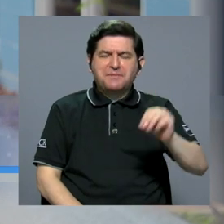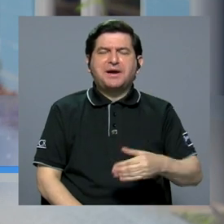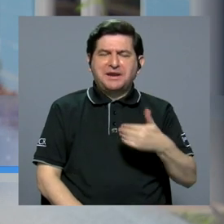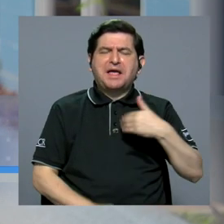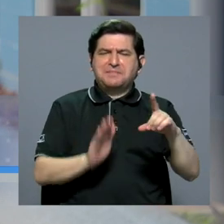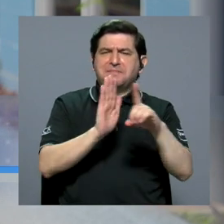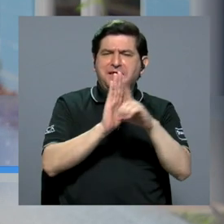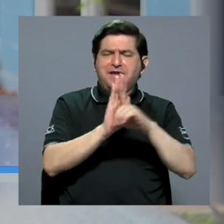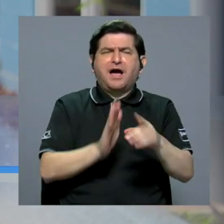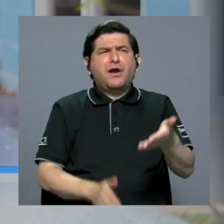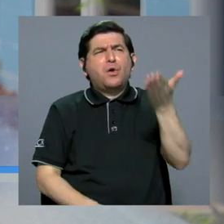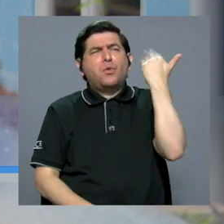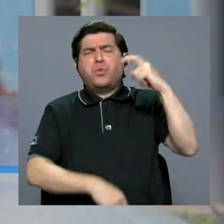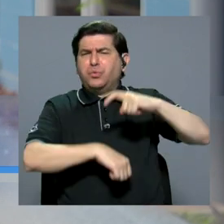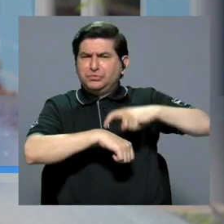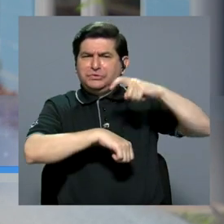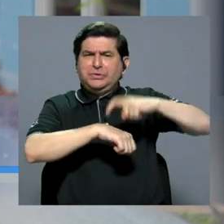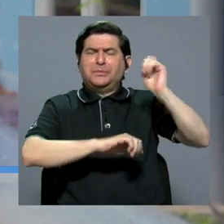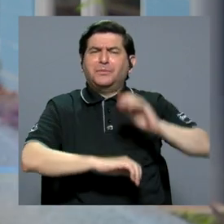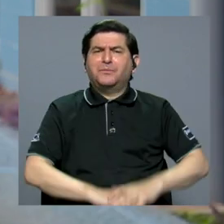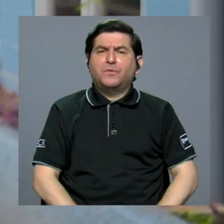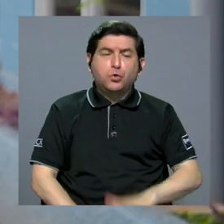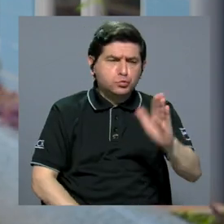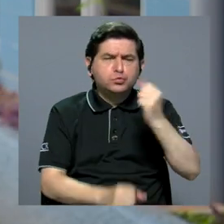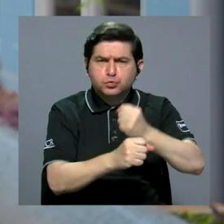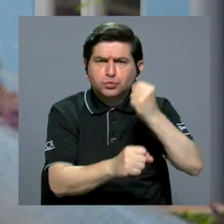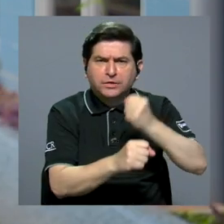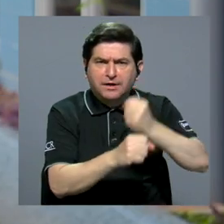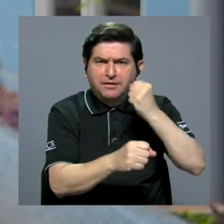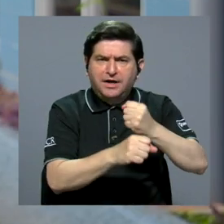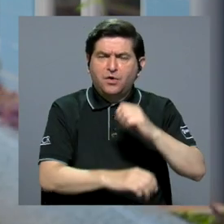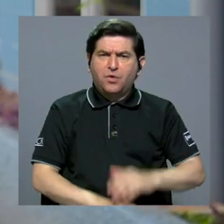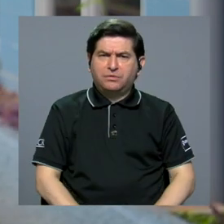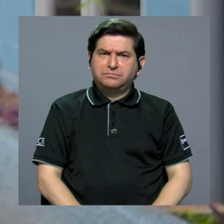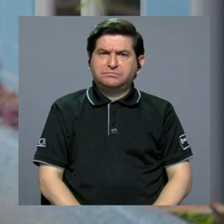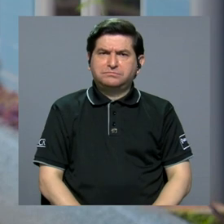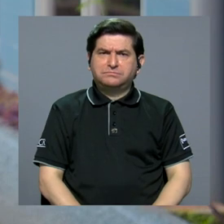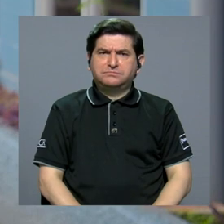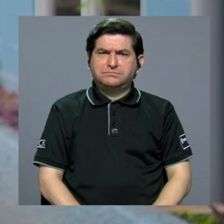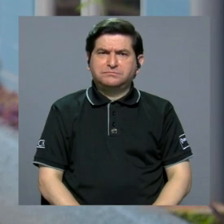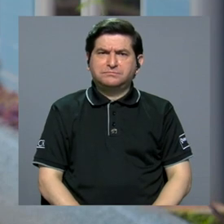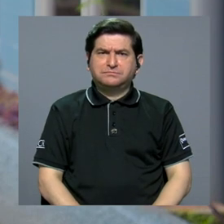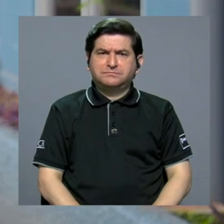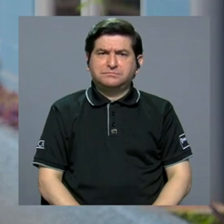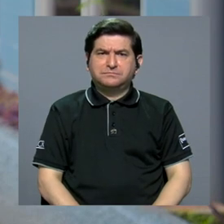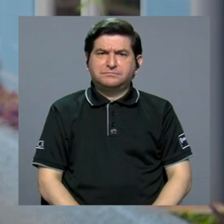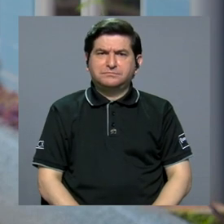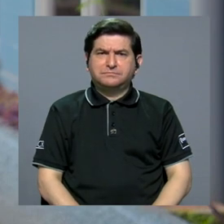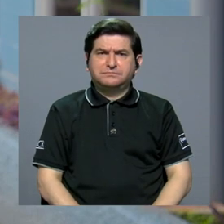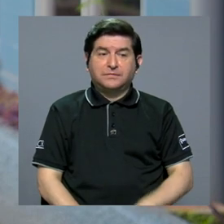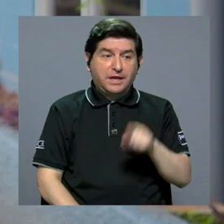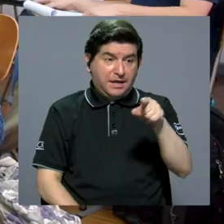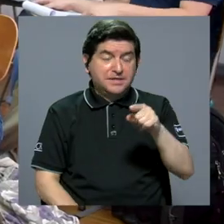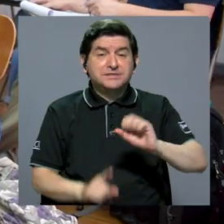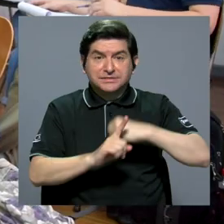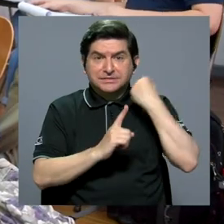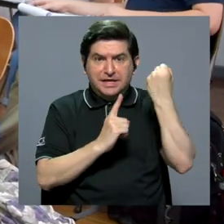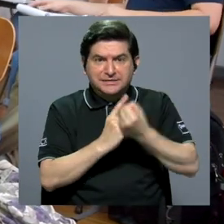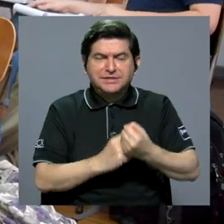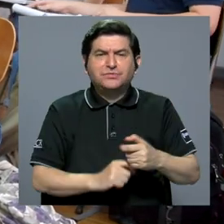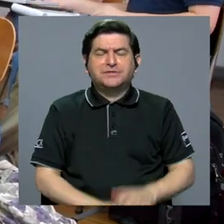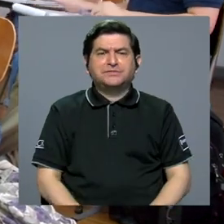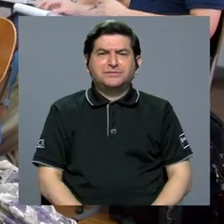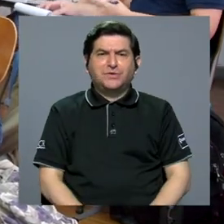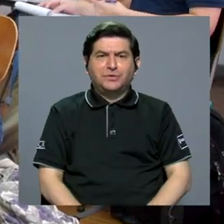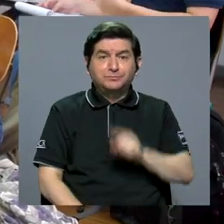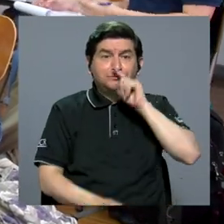merece, se lo merecía desde hace mucho verdad, por su labor y realmente esto viene a caer a pelo,